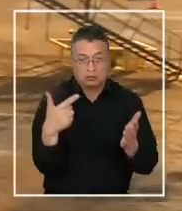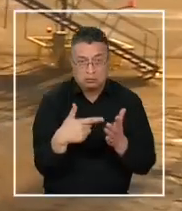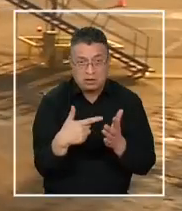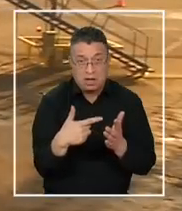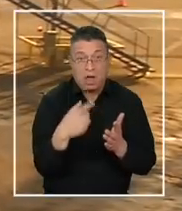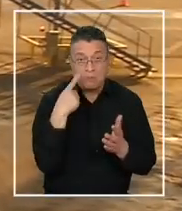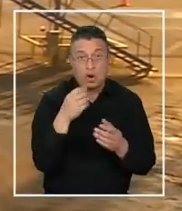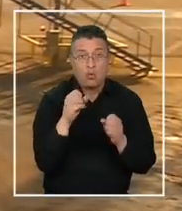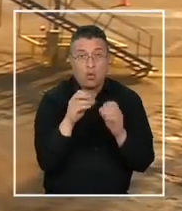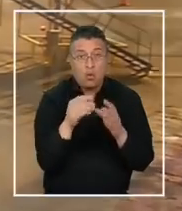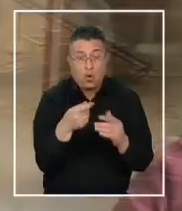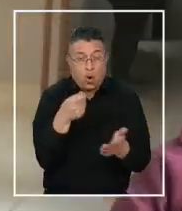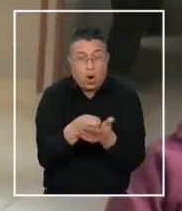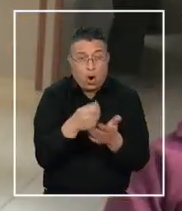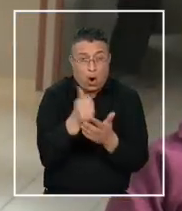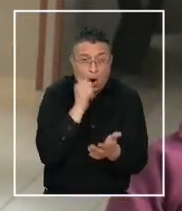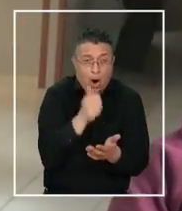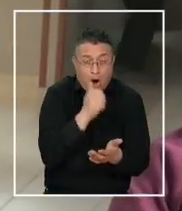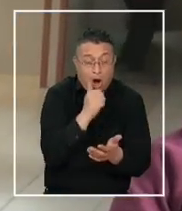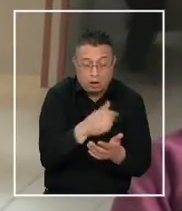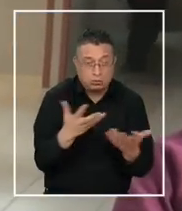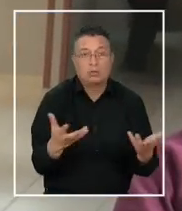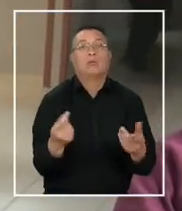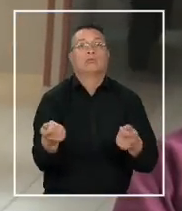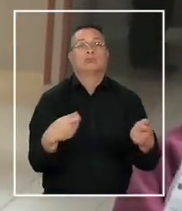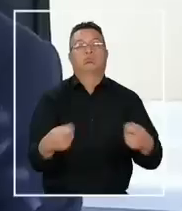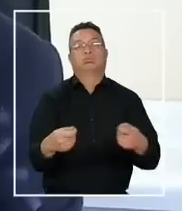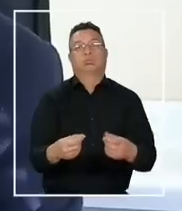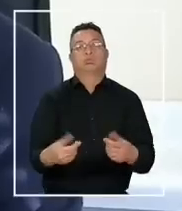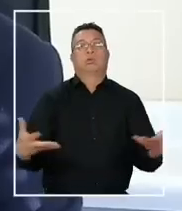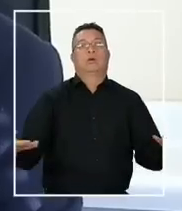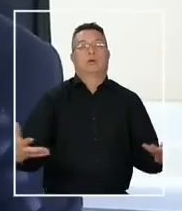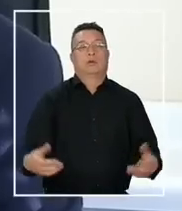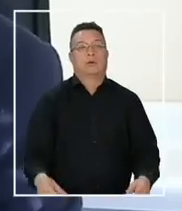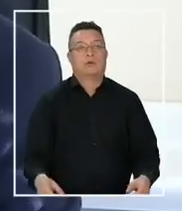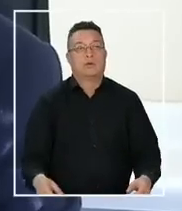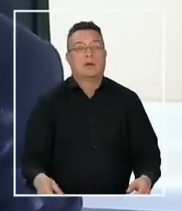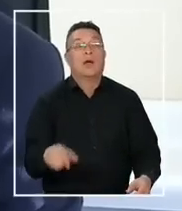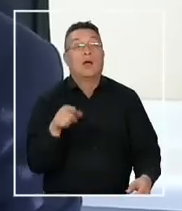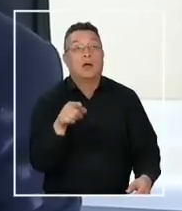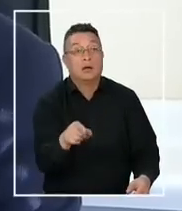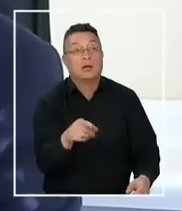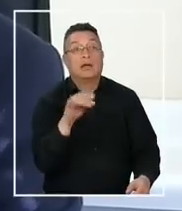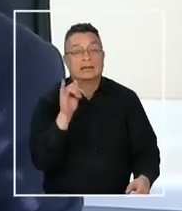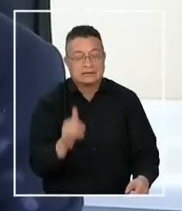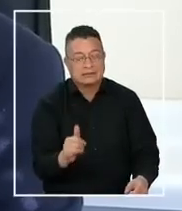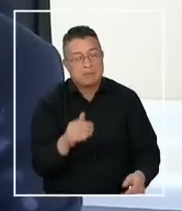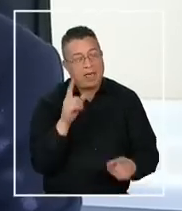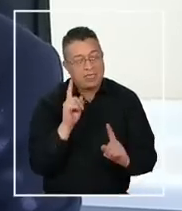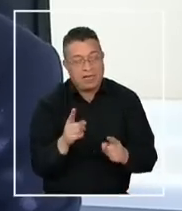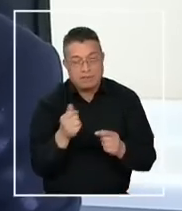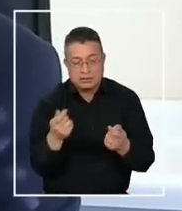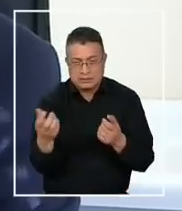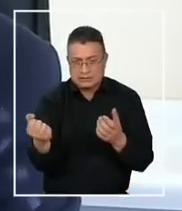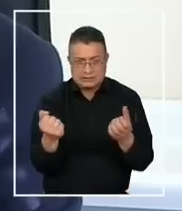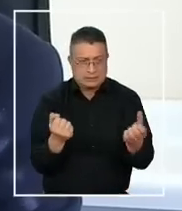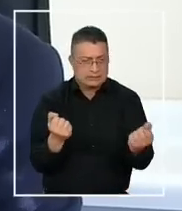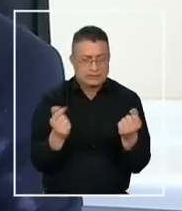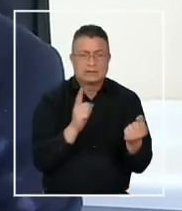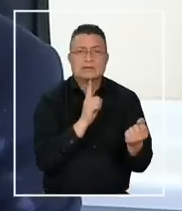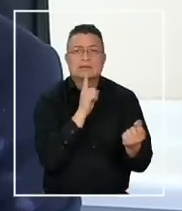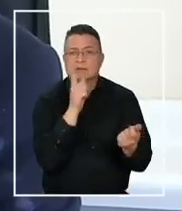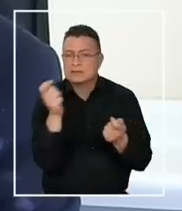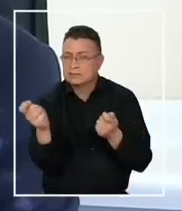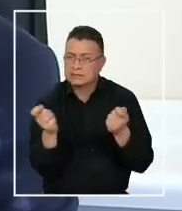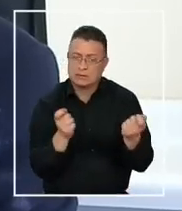demanda del hospital requieren una administración eficiente. Siempre hay que estar intentando optimizar los recursos. En